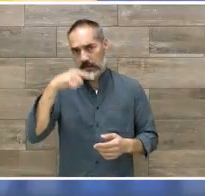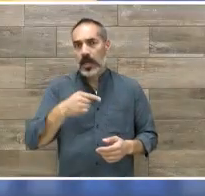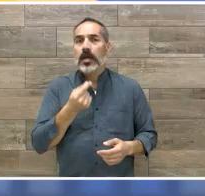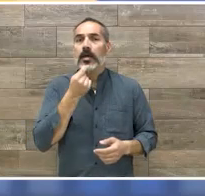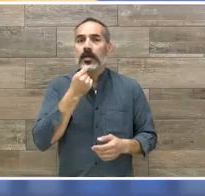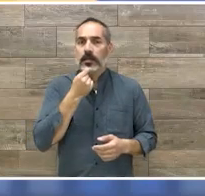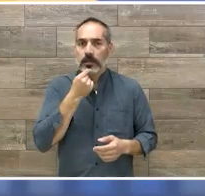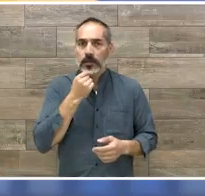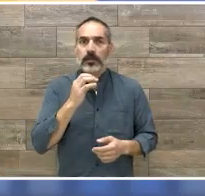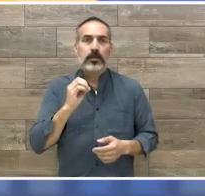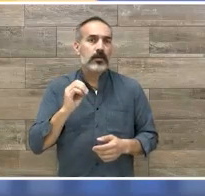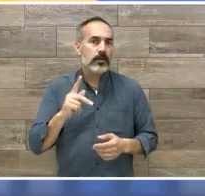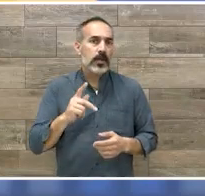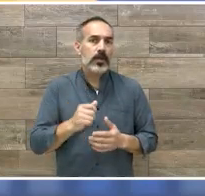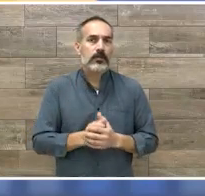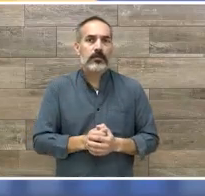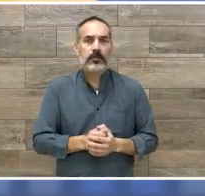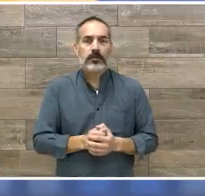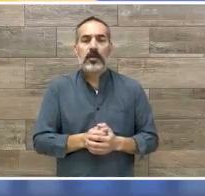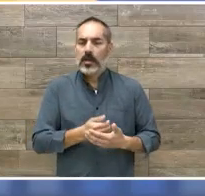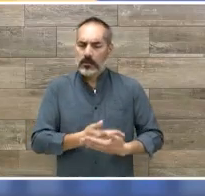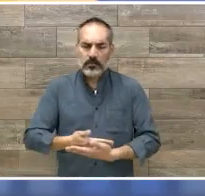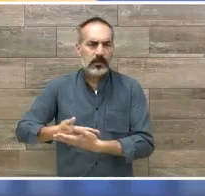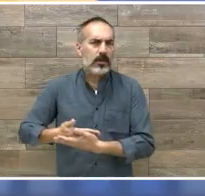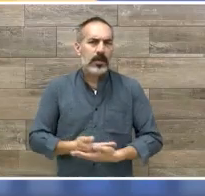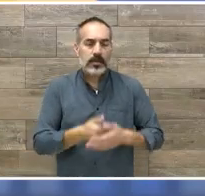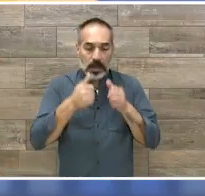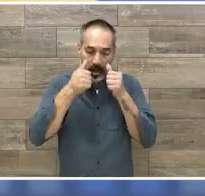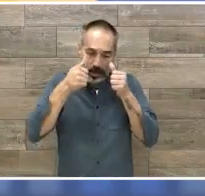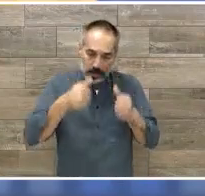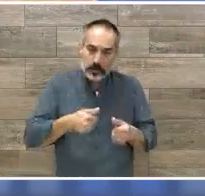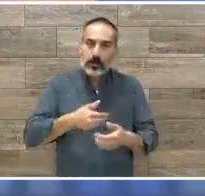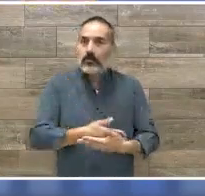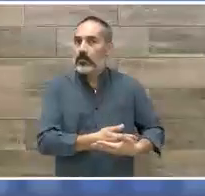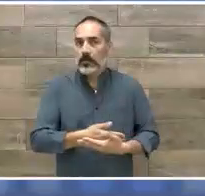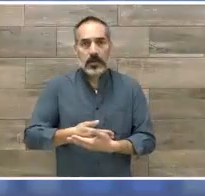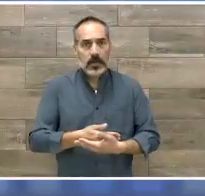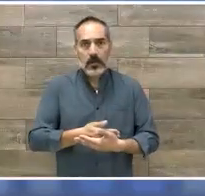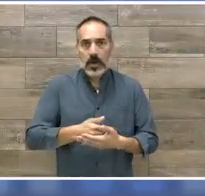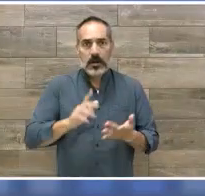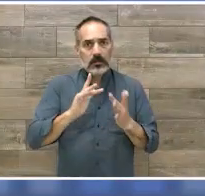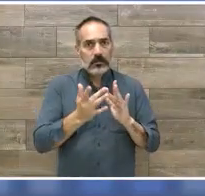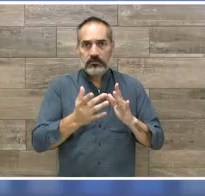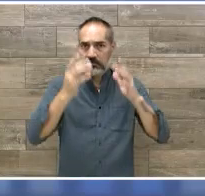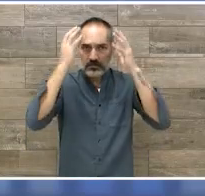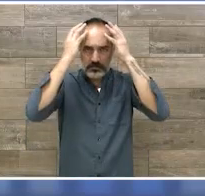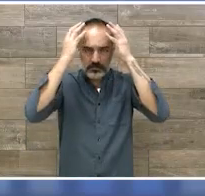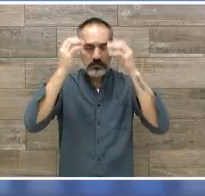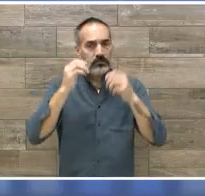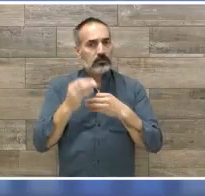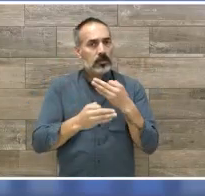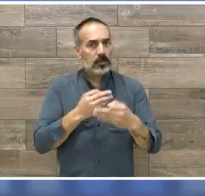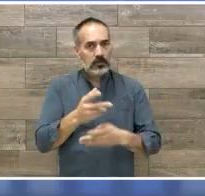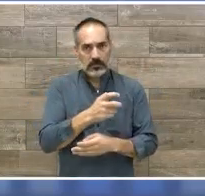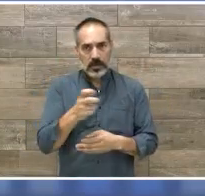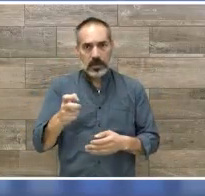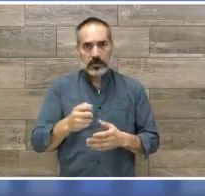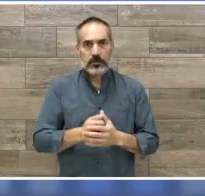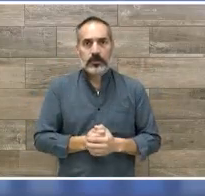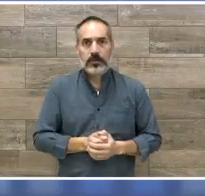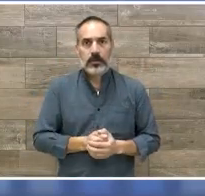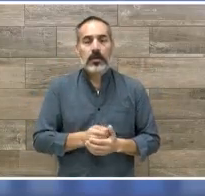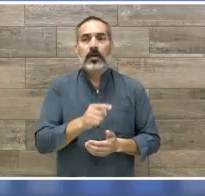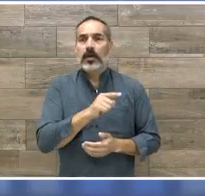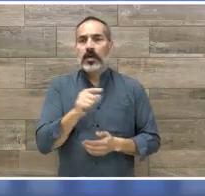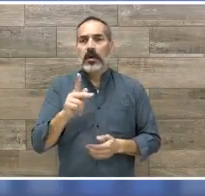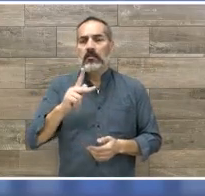Desde estimulación temprana e intervención temprana hasta la neurorehabilitación. Sus líneas de manejo abarcan a